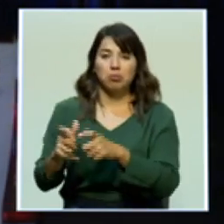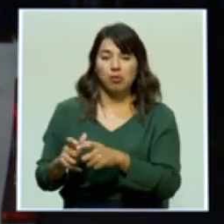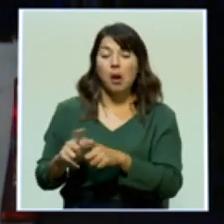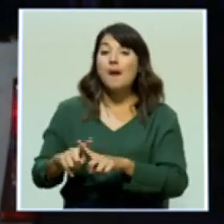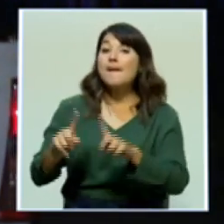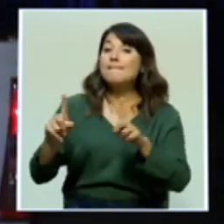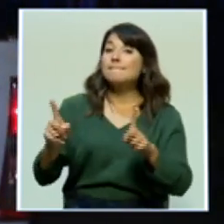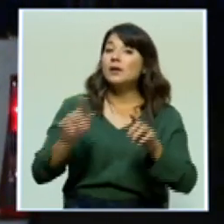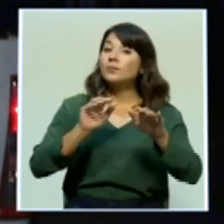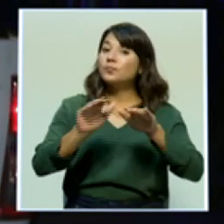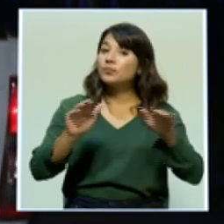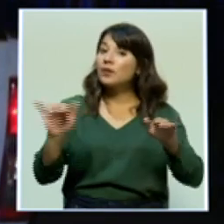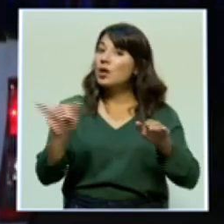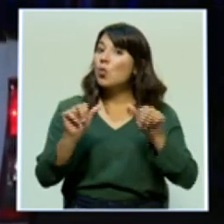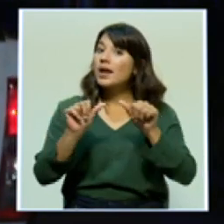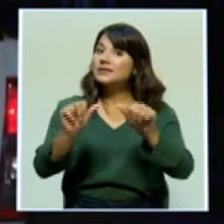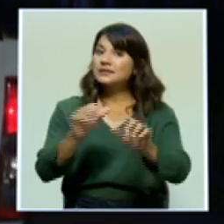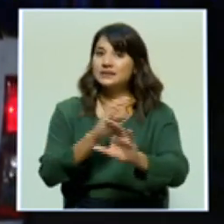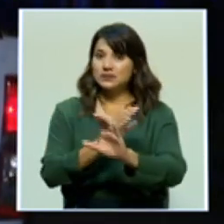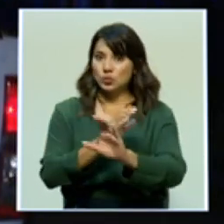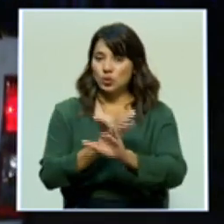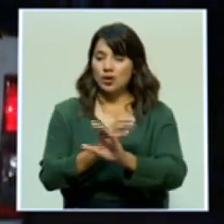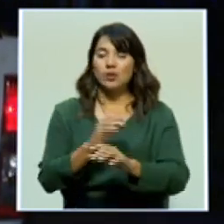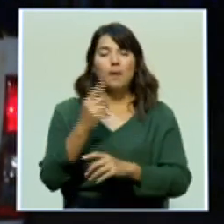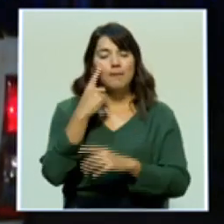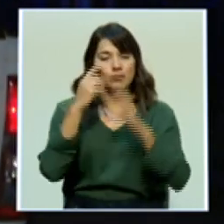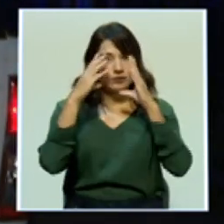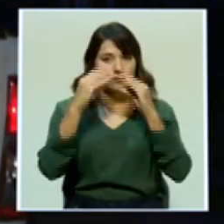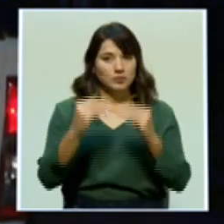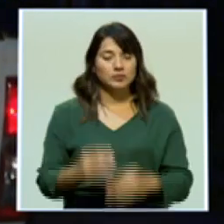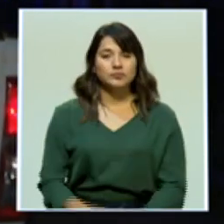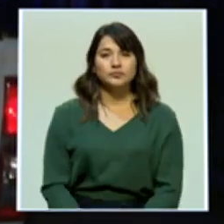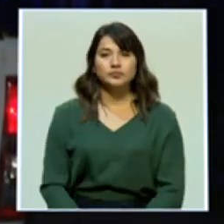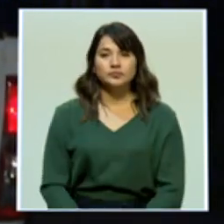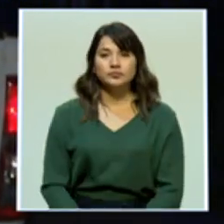para no bajar la guardia tal y como usted lo decía. Veamos la siguiente información.